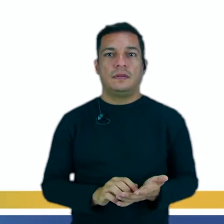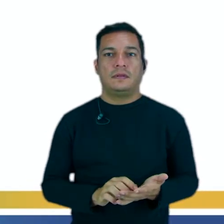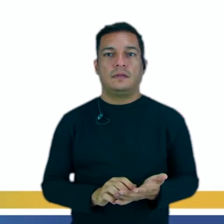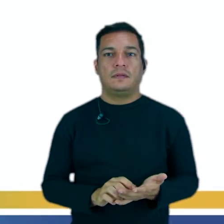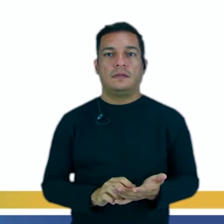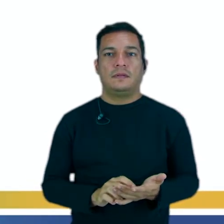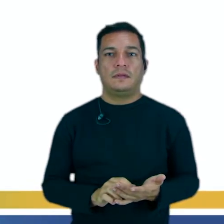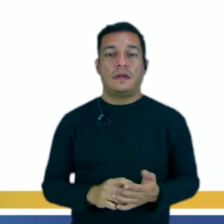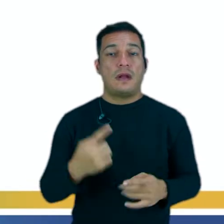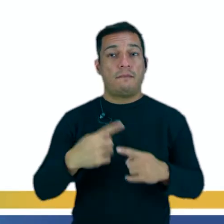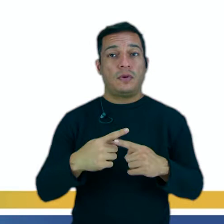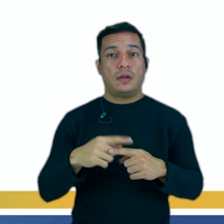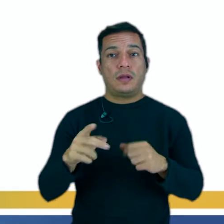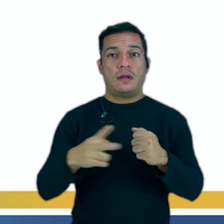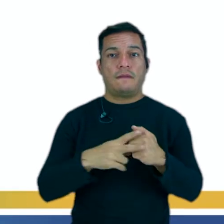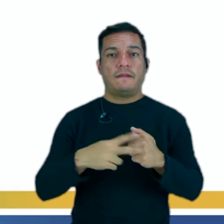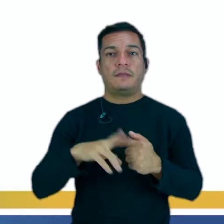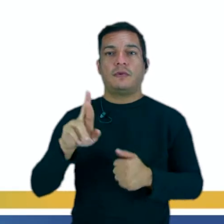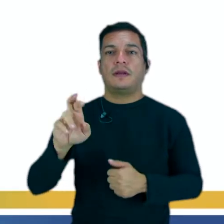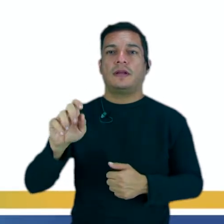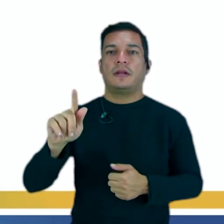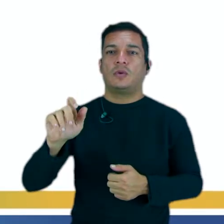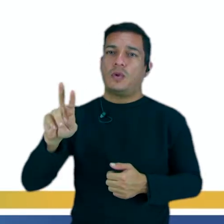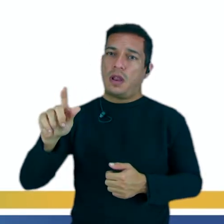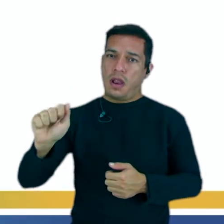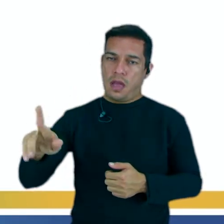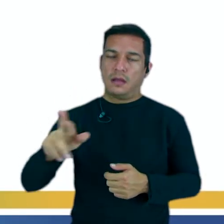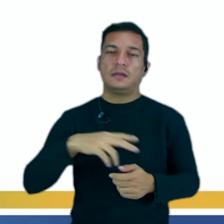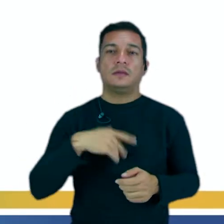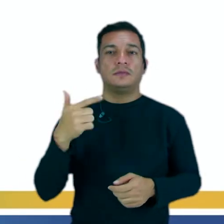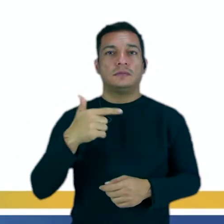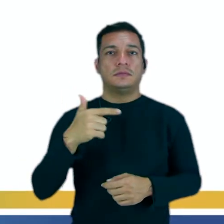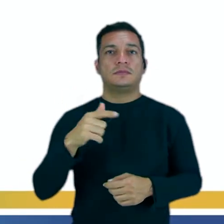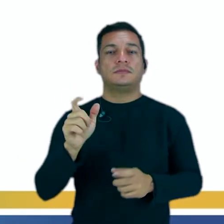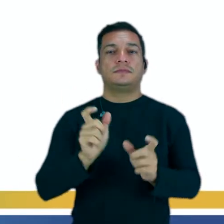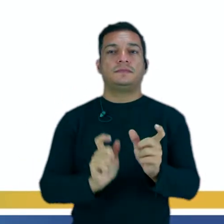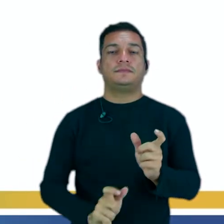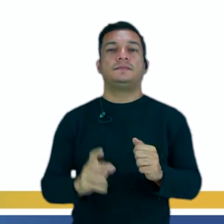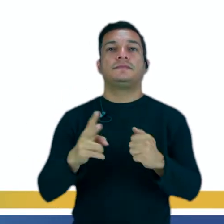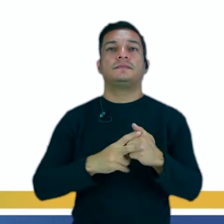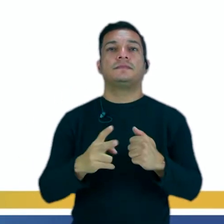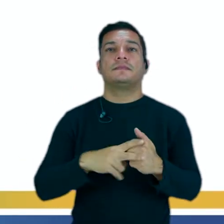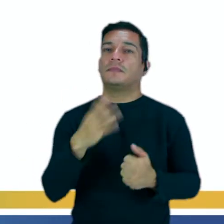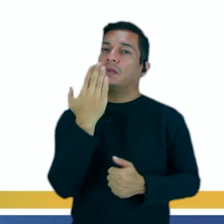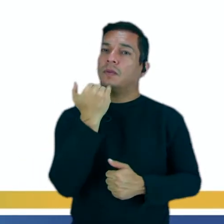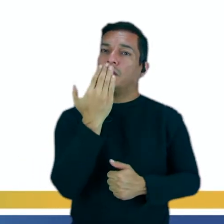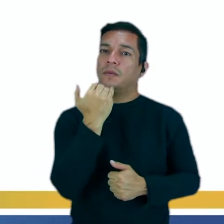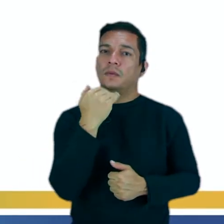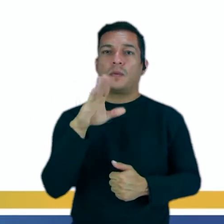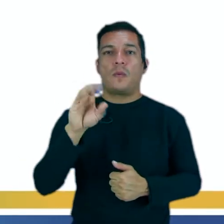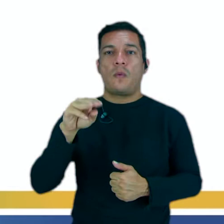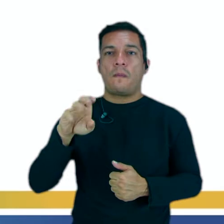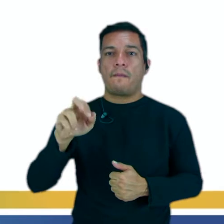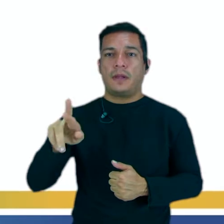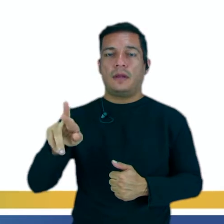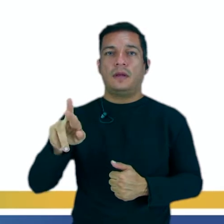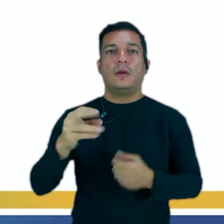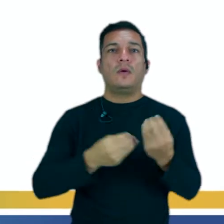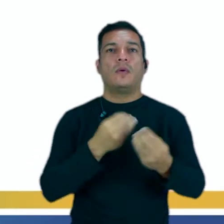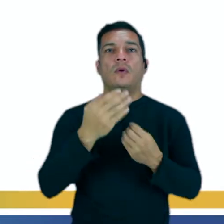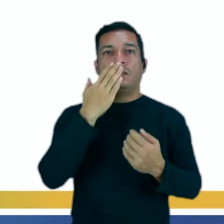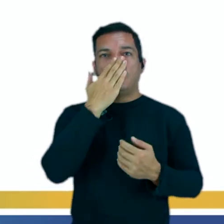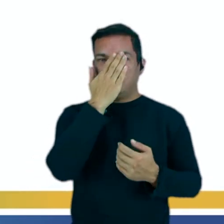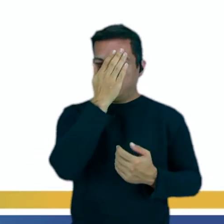conjugación. ¿Sí? Porque es un verbo regular. Segunda conjugación. Verbo comer, ER. ¿Sí? Como sería,